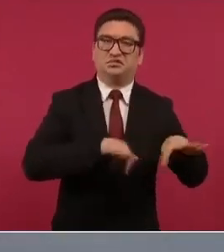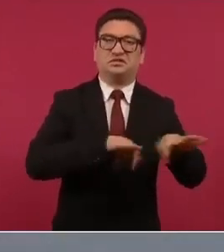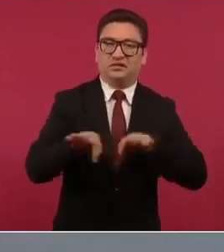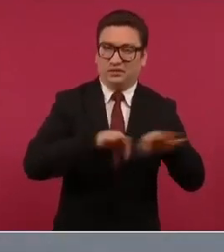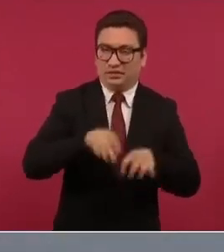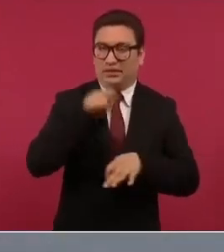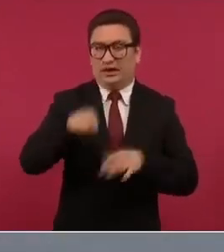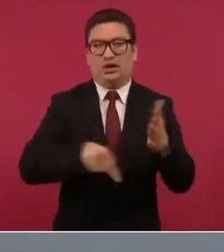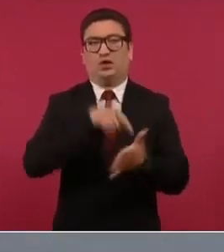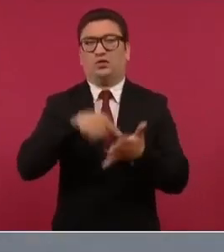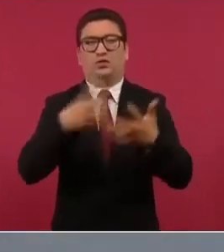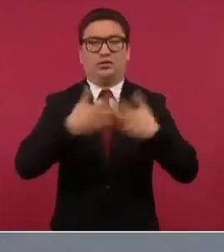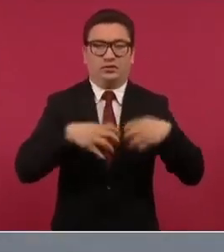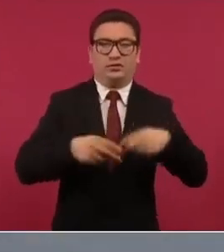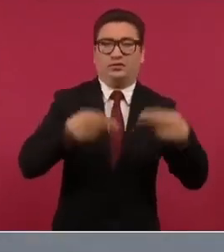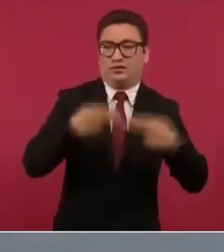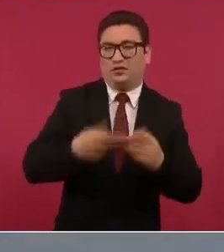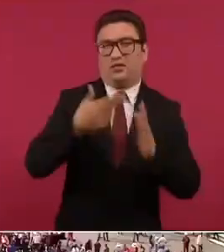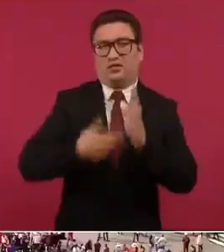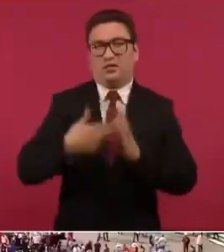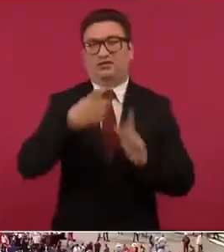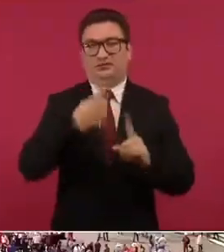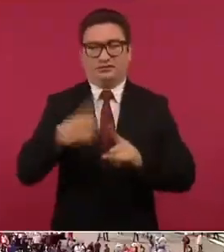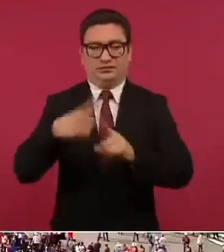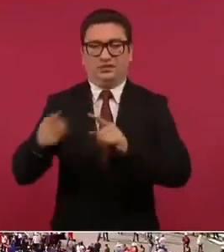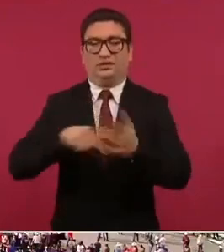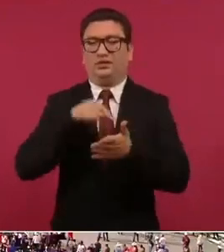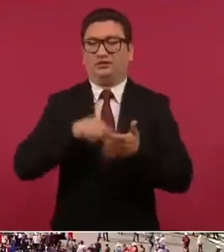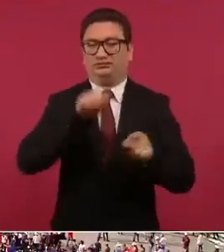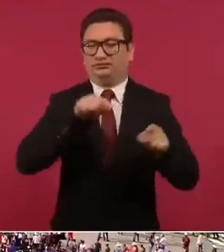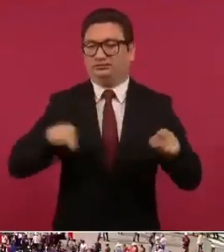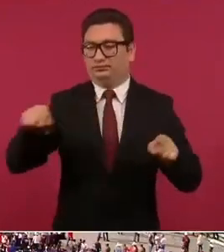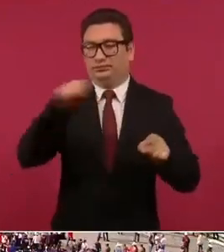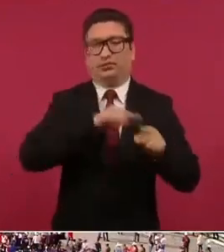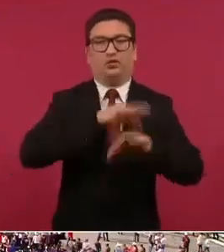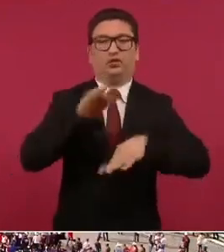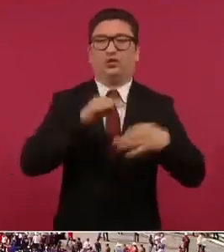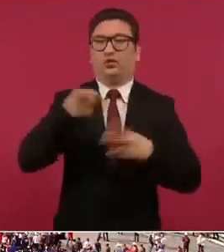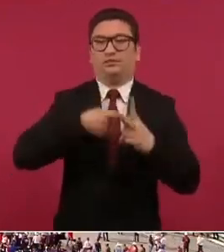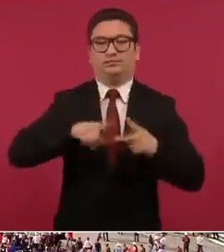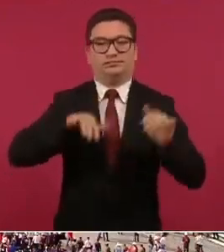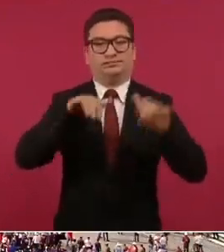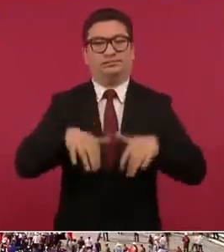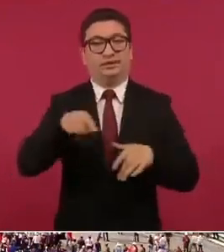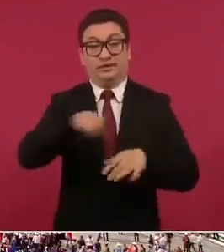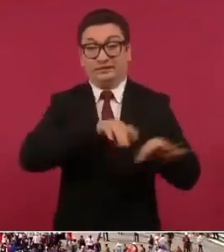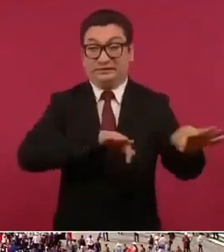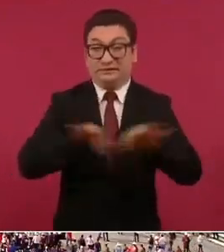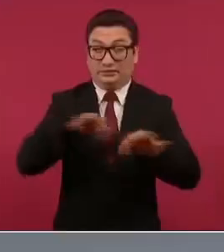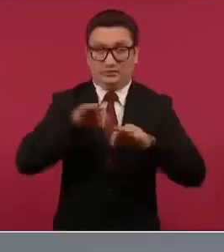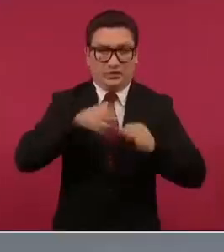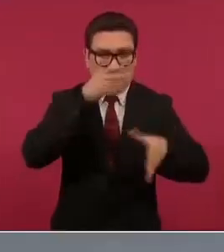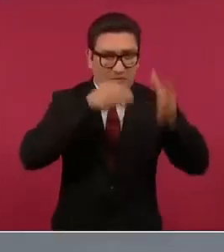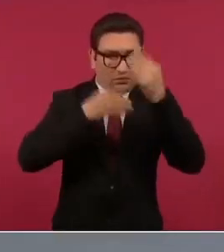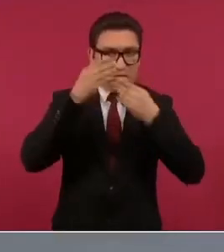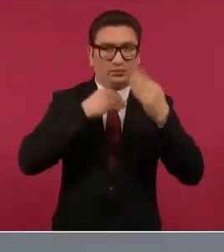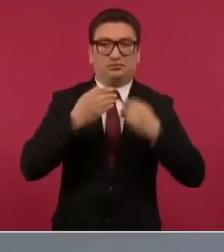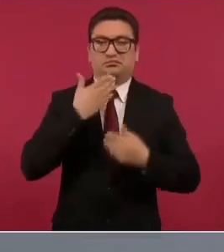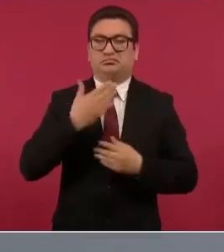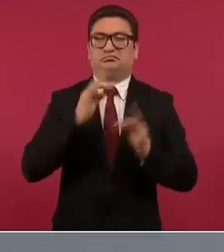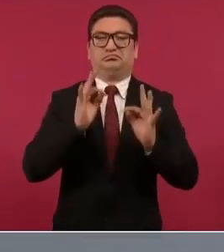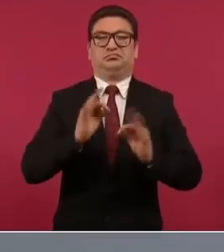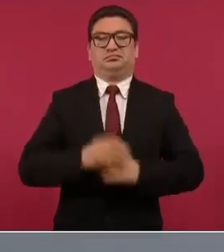empresas en los comercios en los talleres en donde se forman y les dan la capacitación